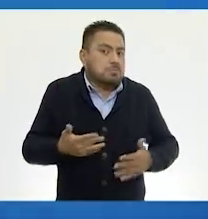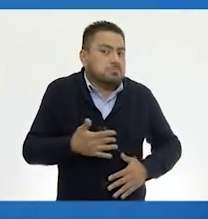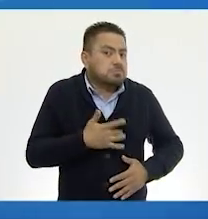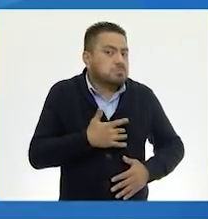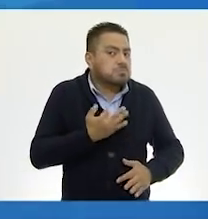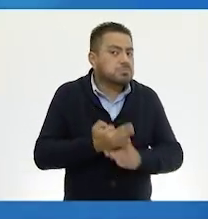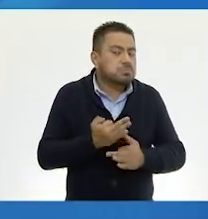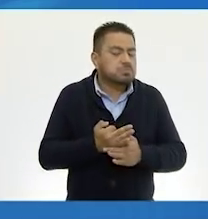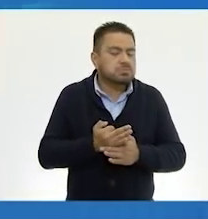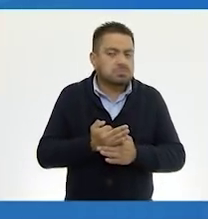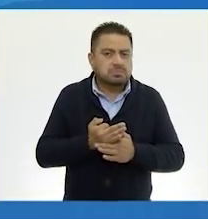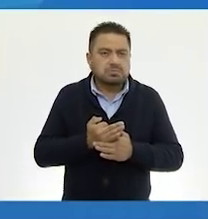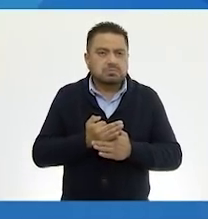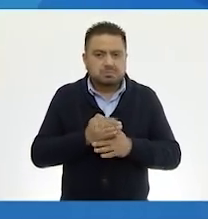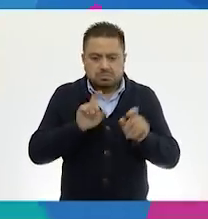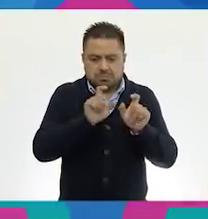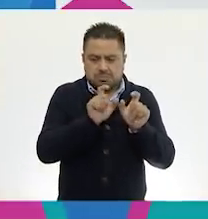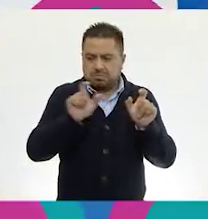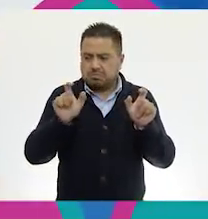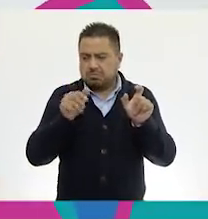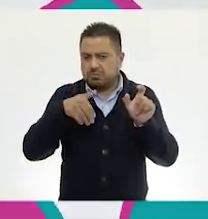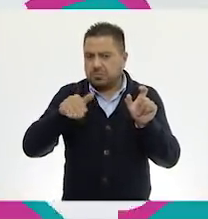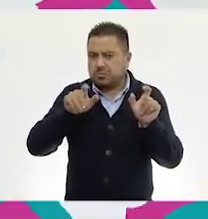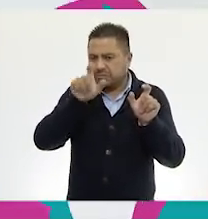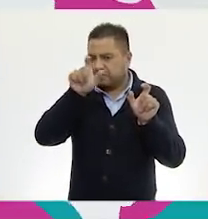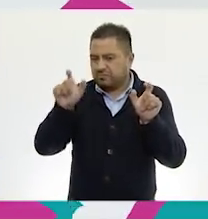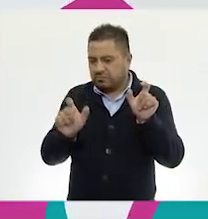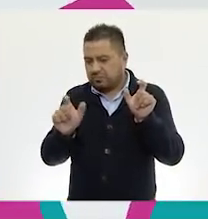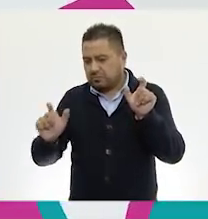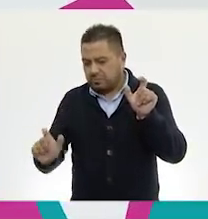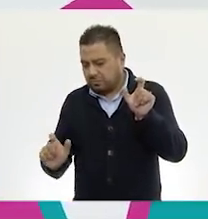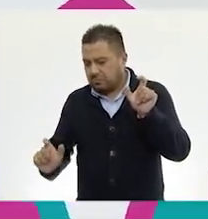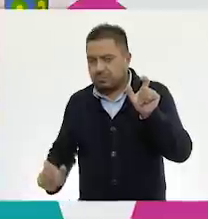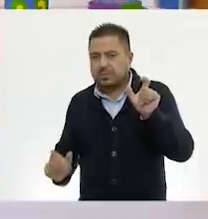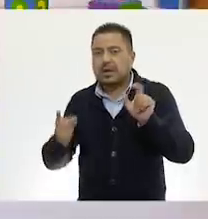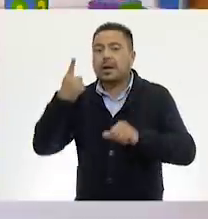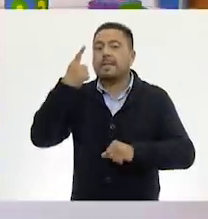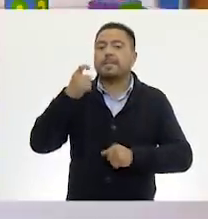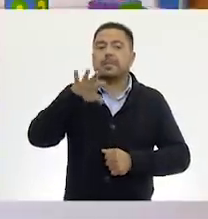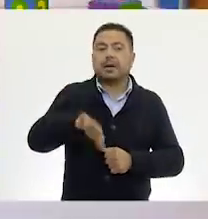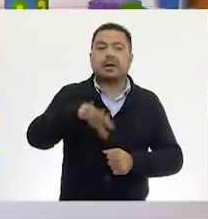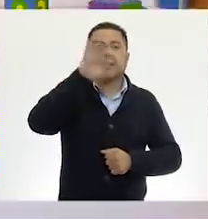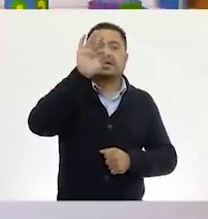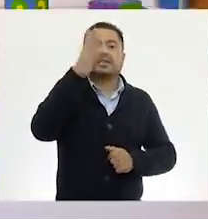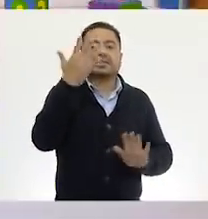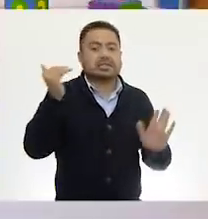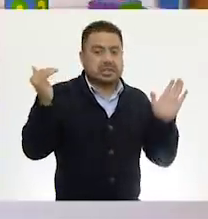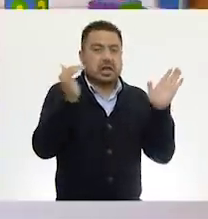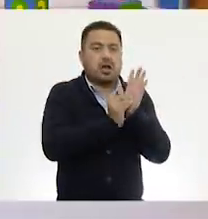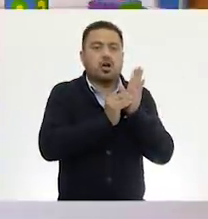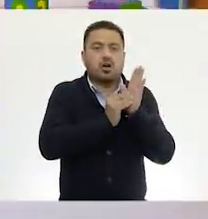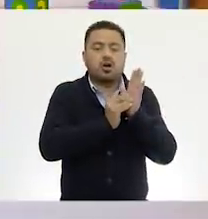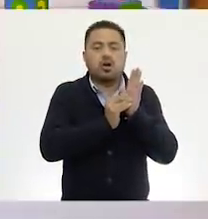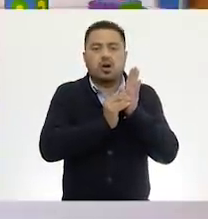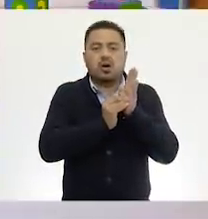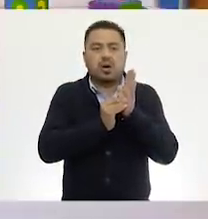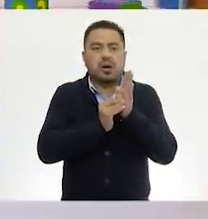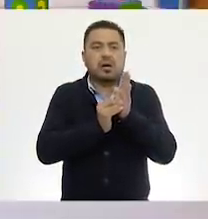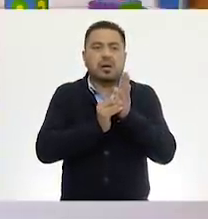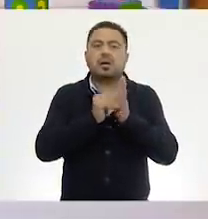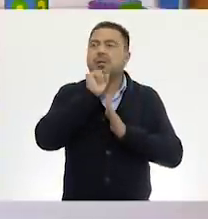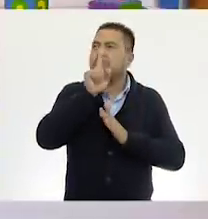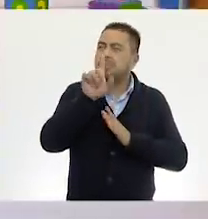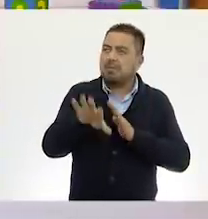vamos a descomponerlo, vamos a verlo. Tenemos primero el cinco mil, aquí vamos a verlo también.